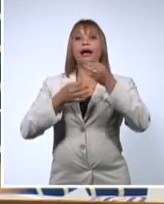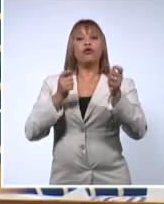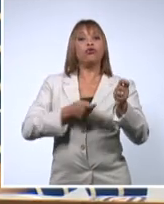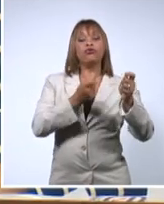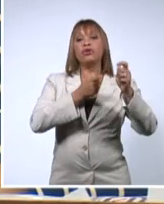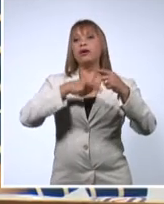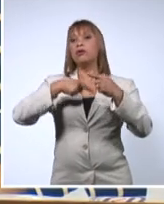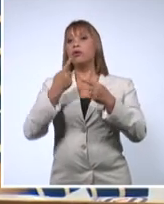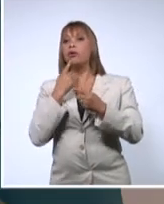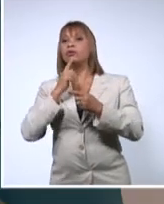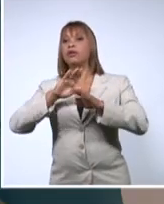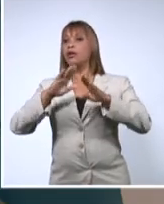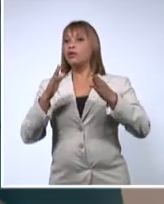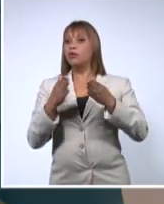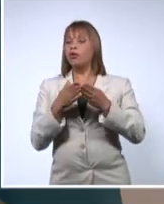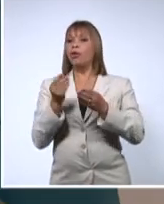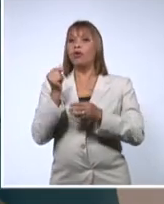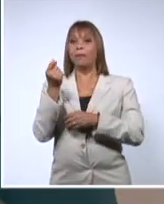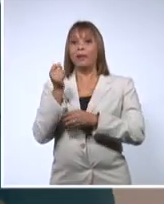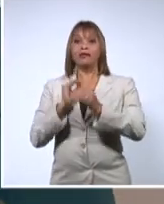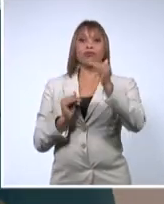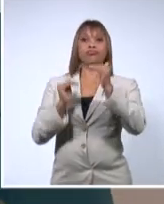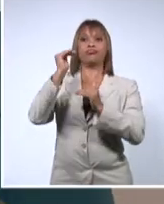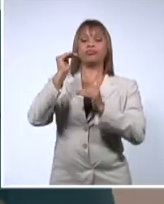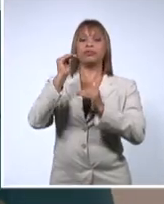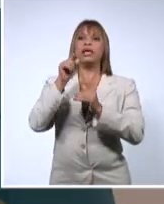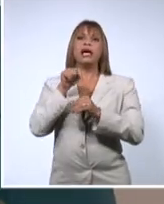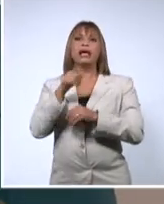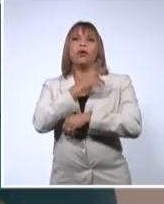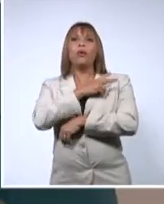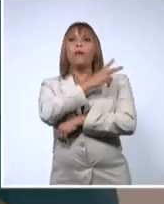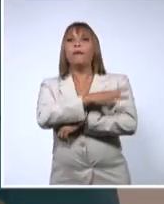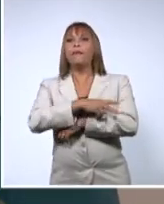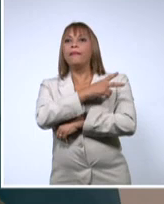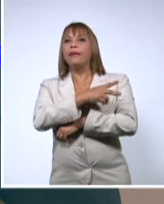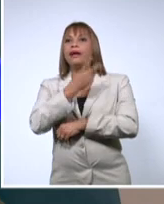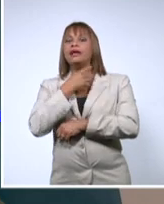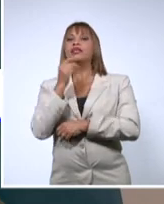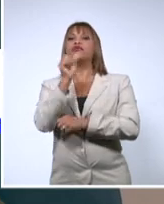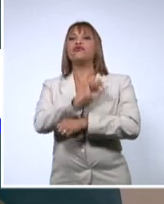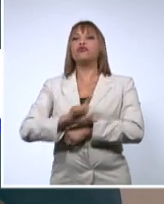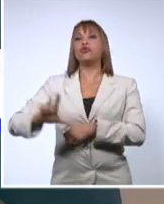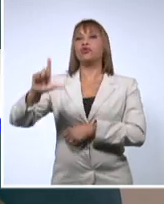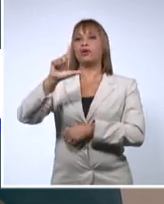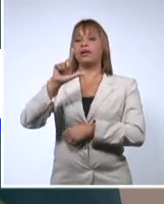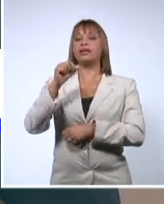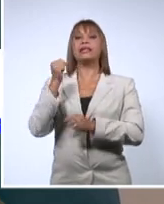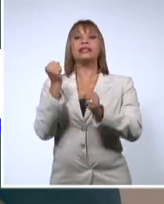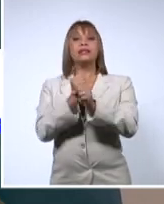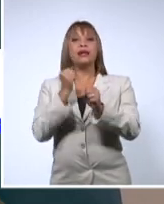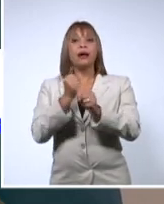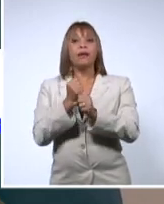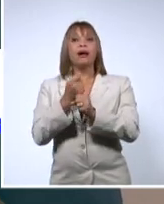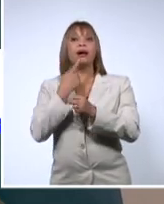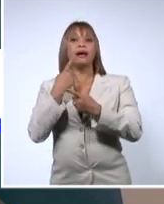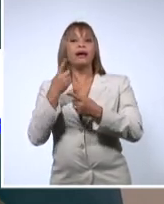tendencia al alza de los precios. Estamos en un país socialista que trabaja y se empeña pensando en el pueblo.